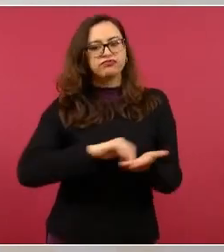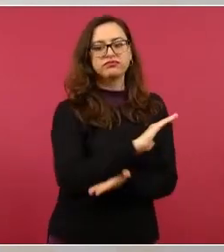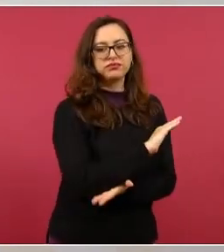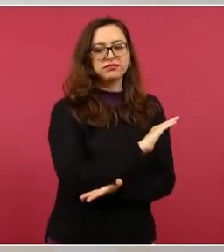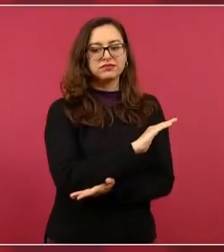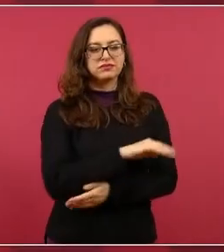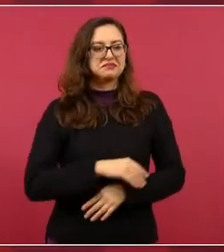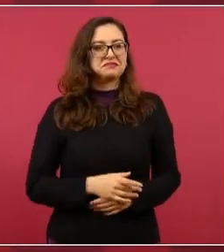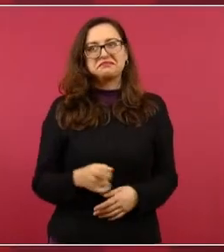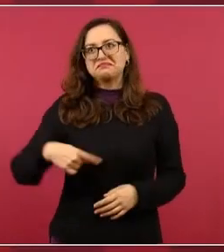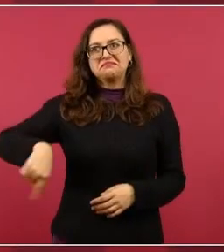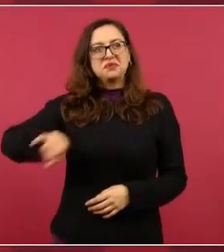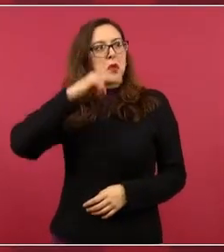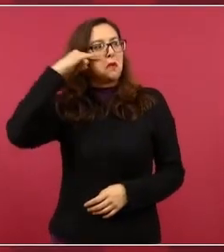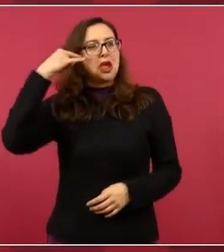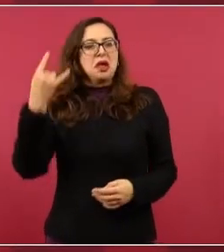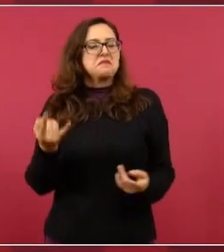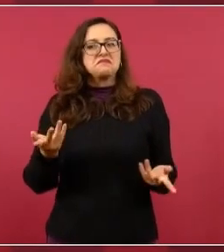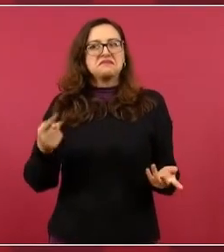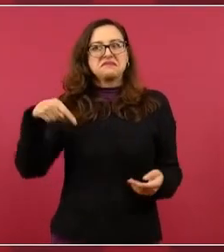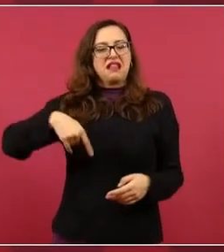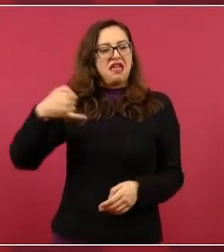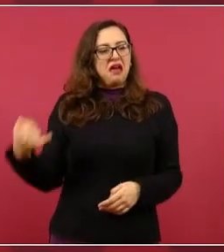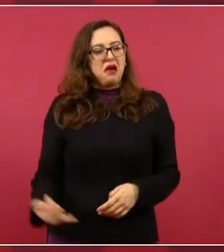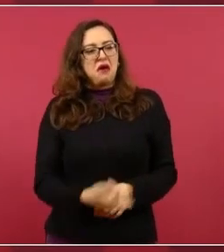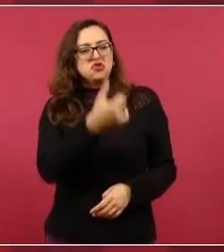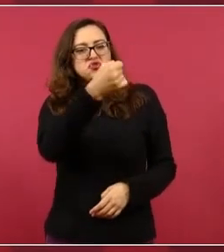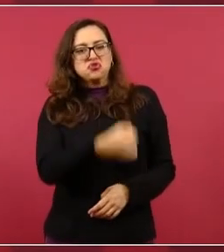Vamos a seguir caminando.